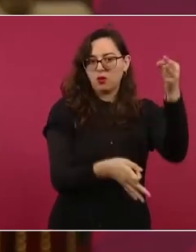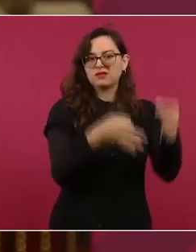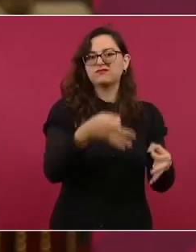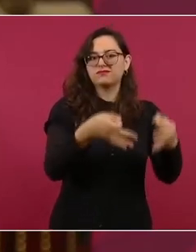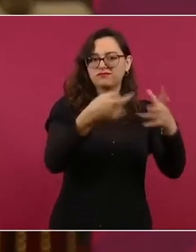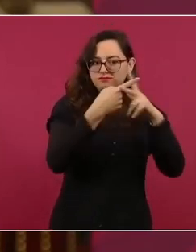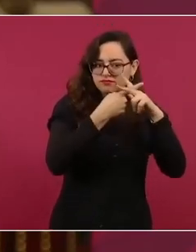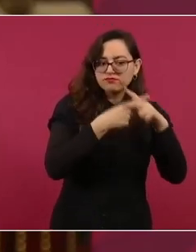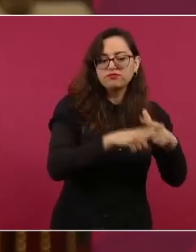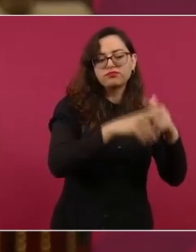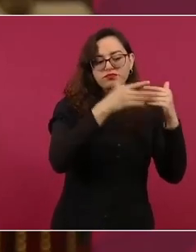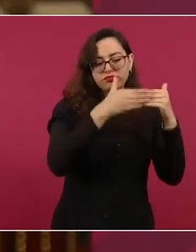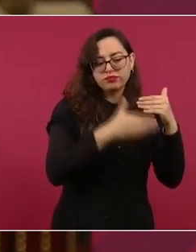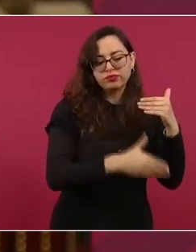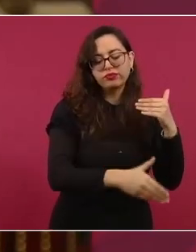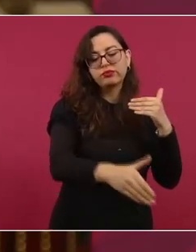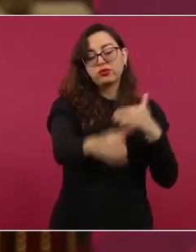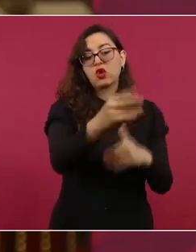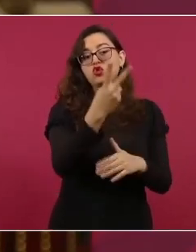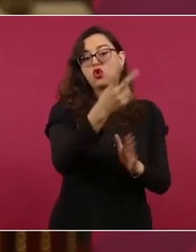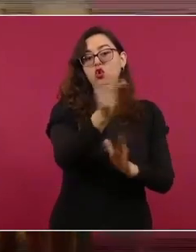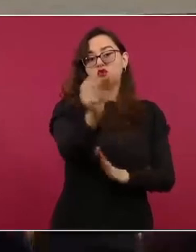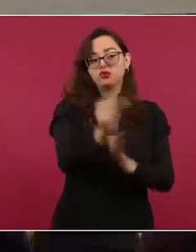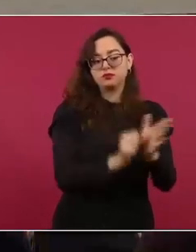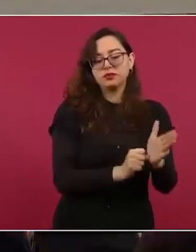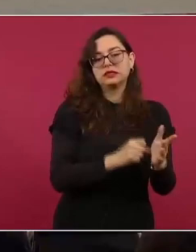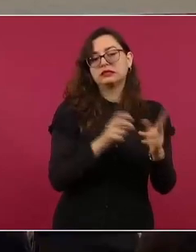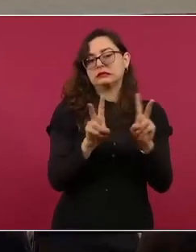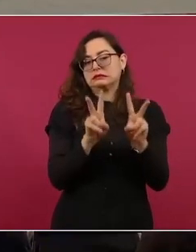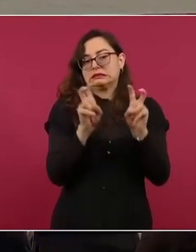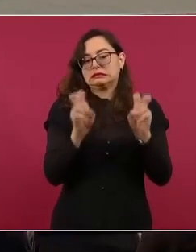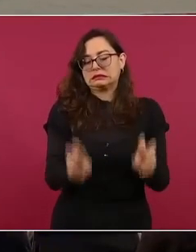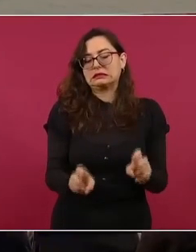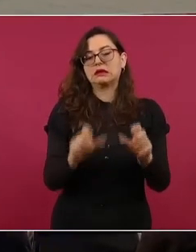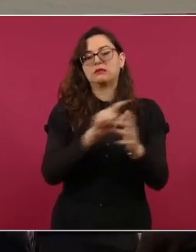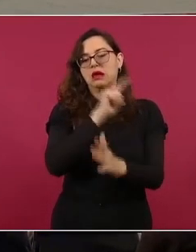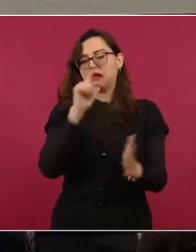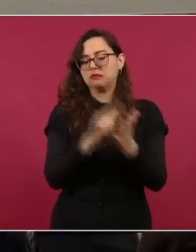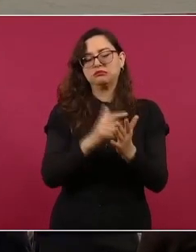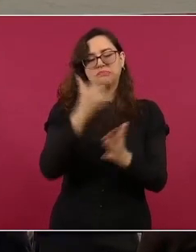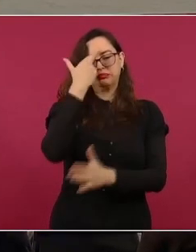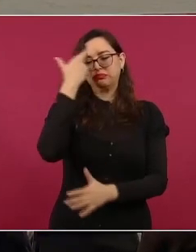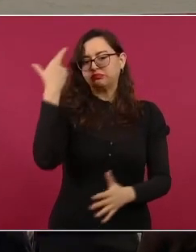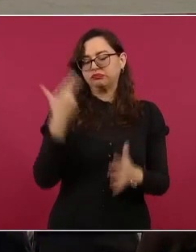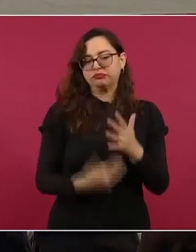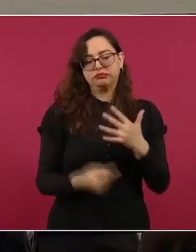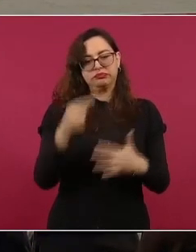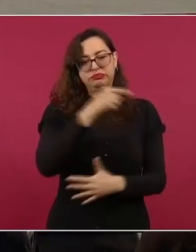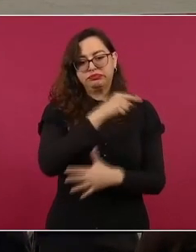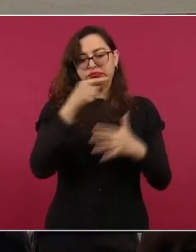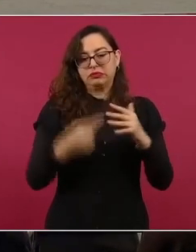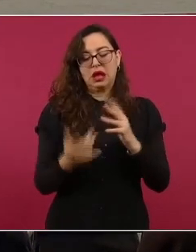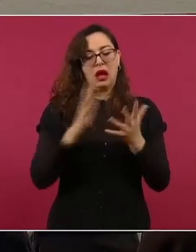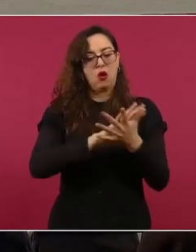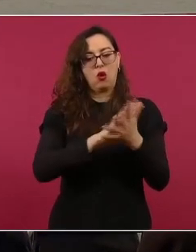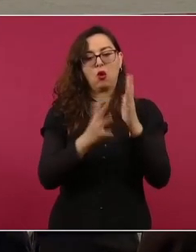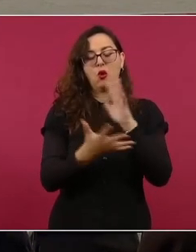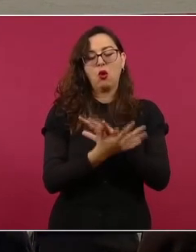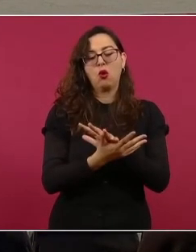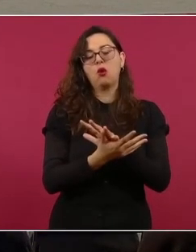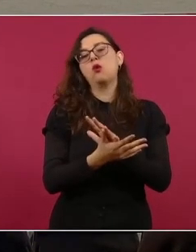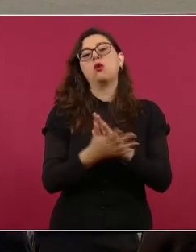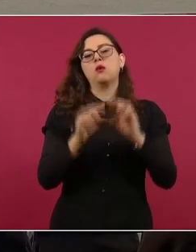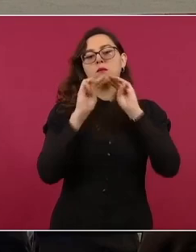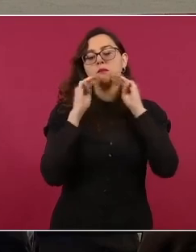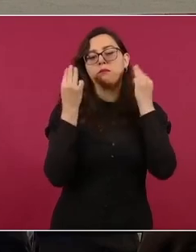cargos de conspiración criminal, sobornos millonarios por parte de la organización Cártel de Sinaloa. Aquí esta